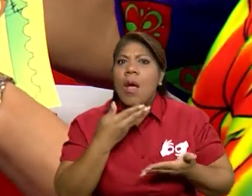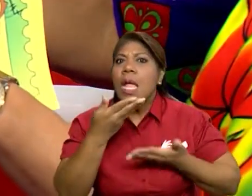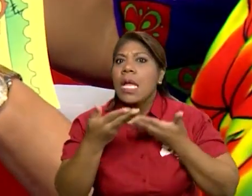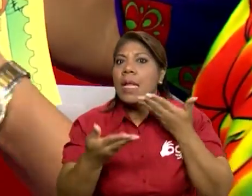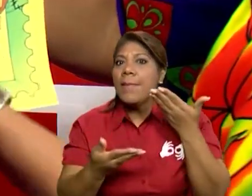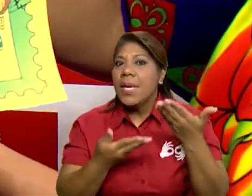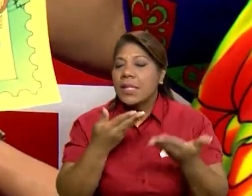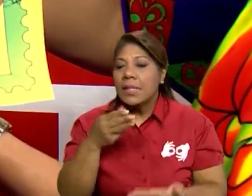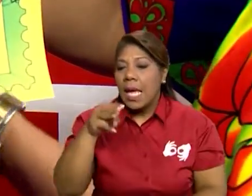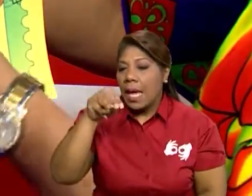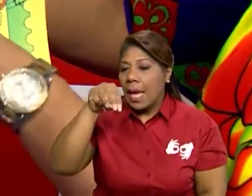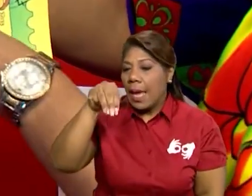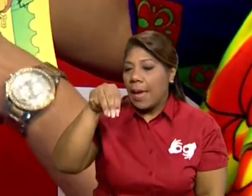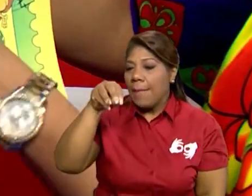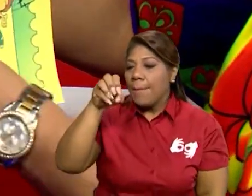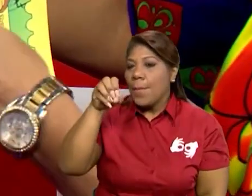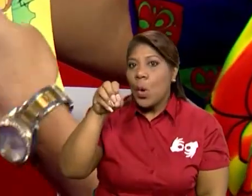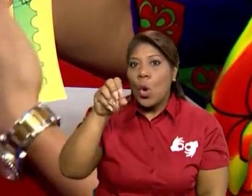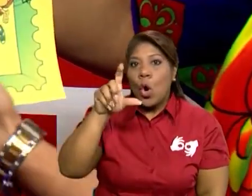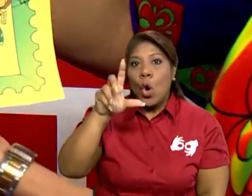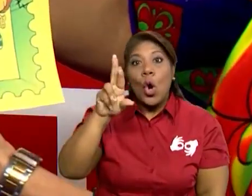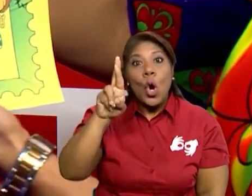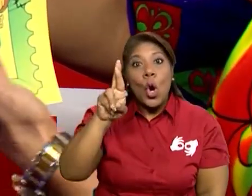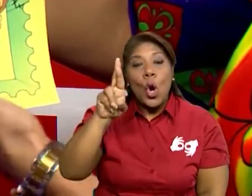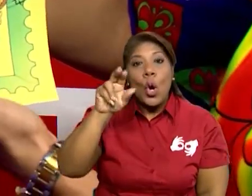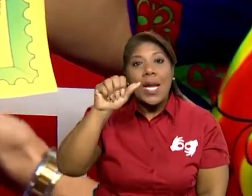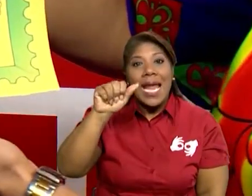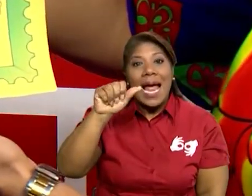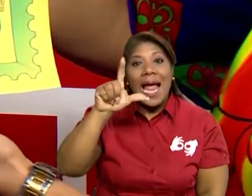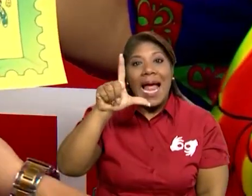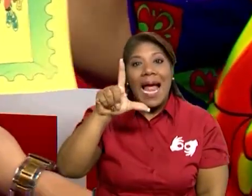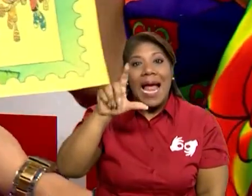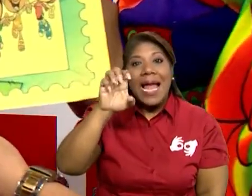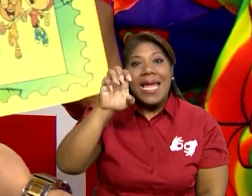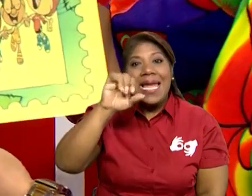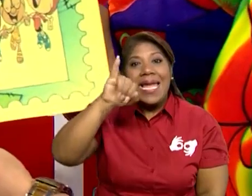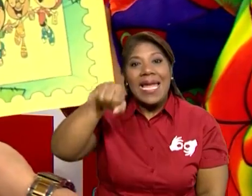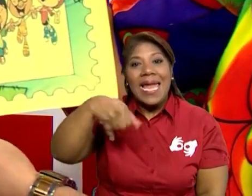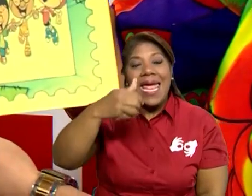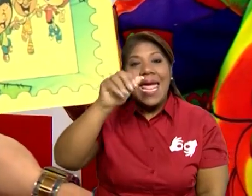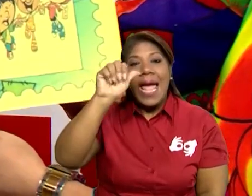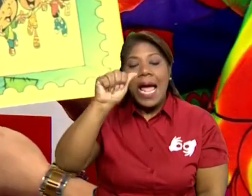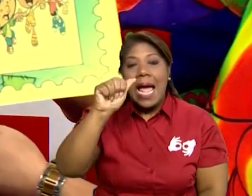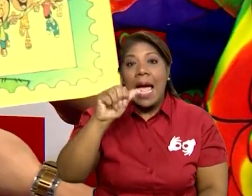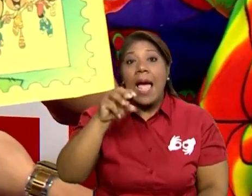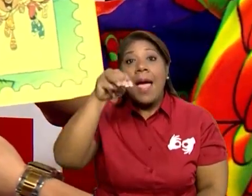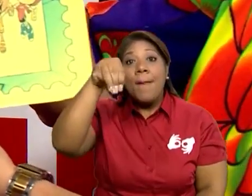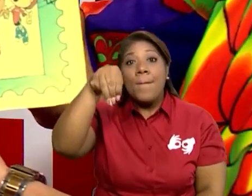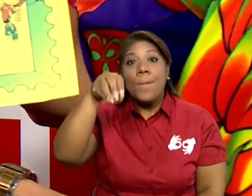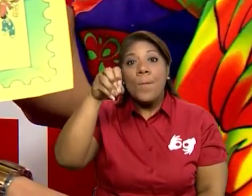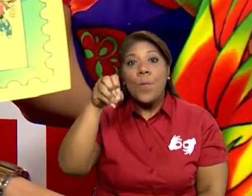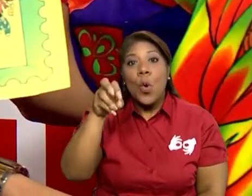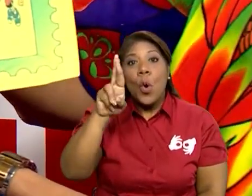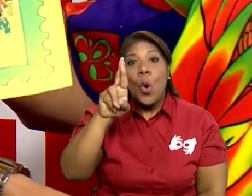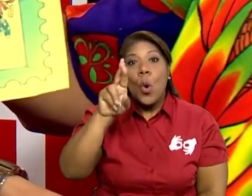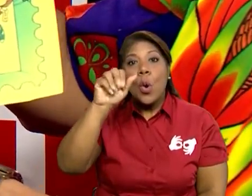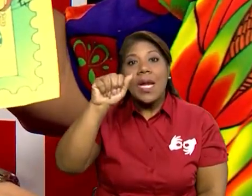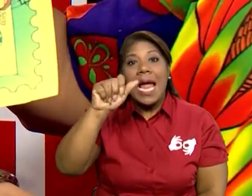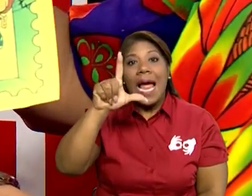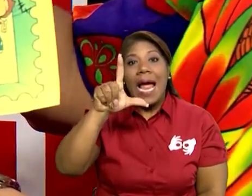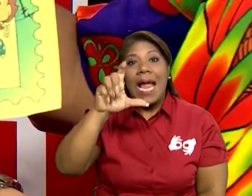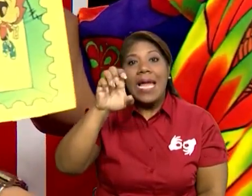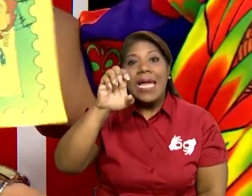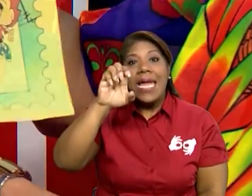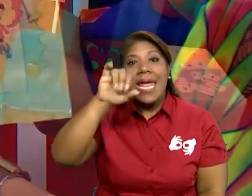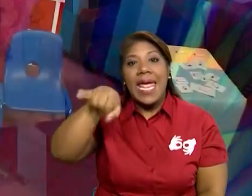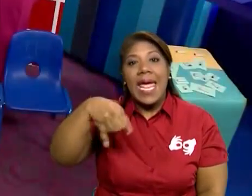empieza una con un punto, del, amistades, y eso está en su cuaderno de trabajo también. Así que,